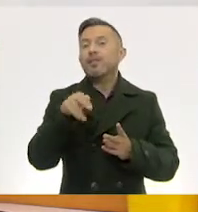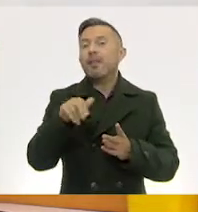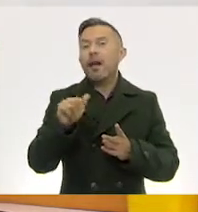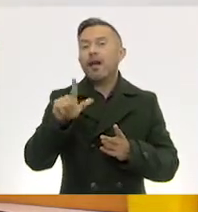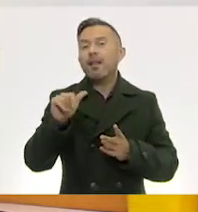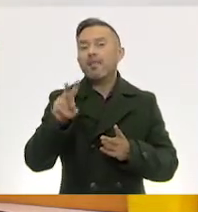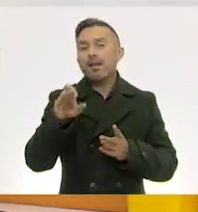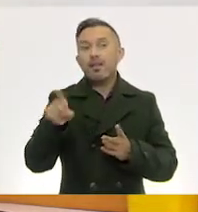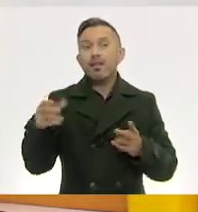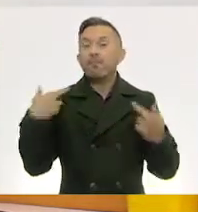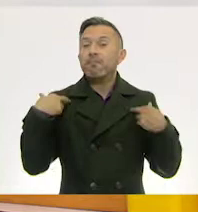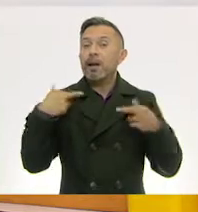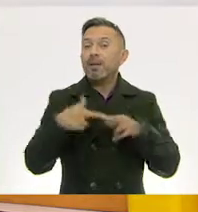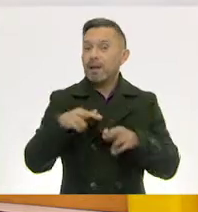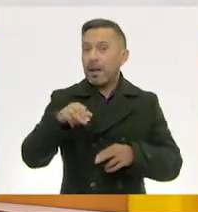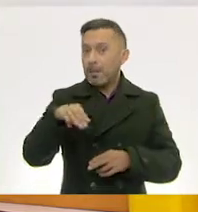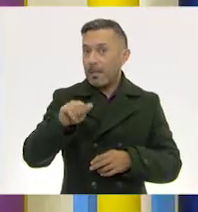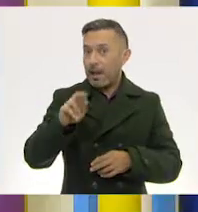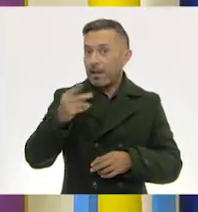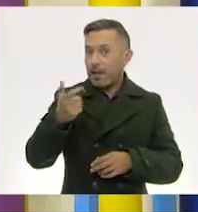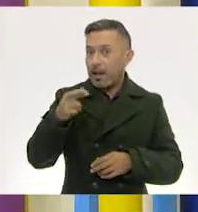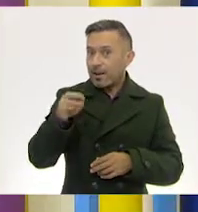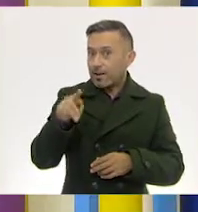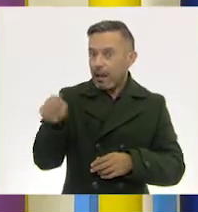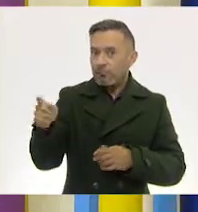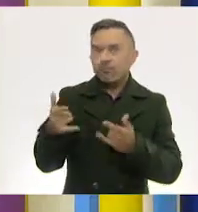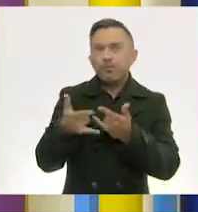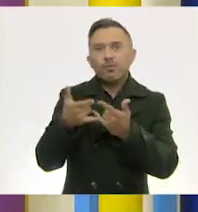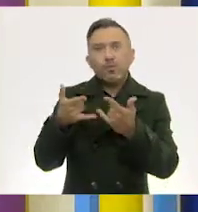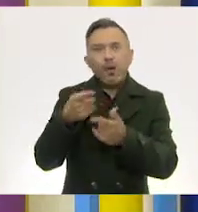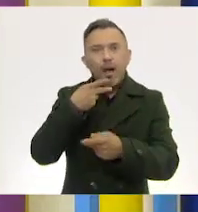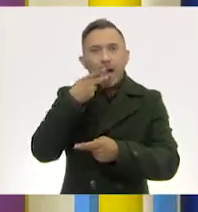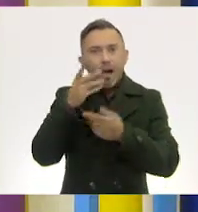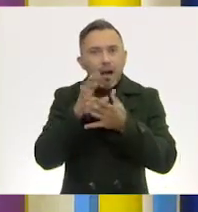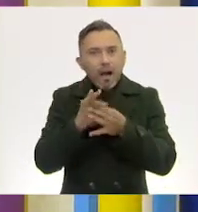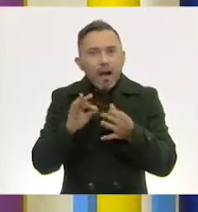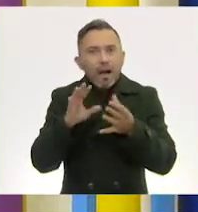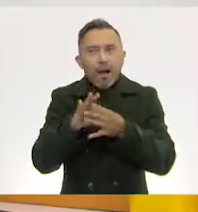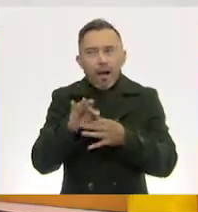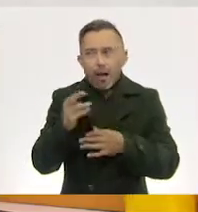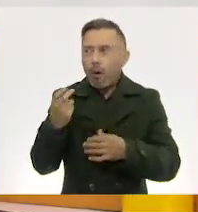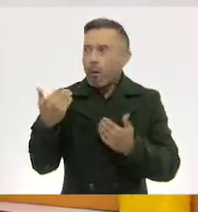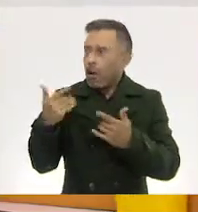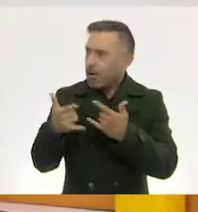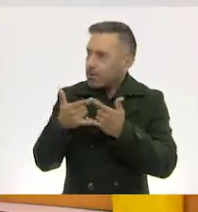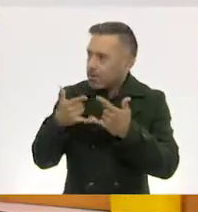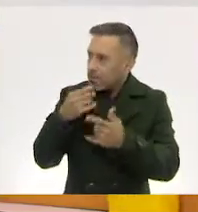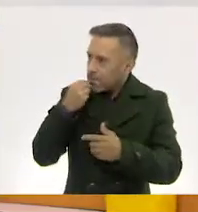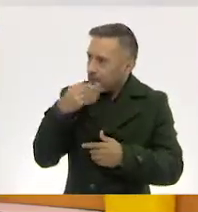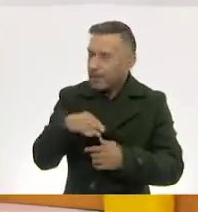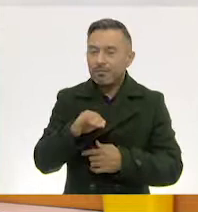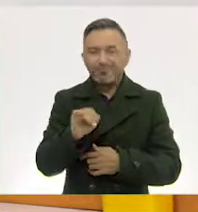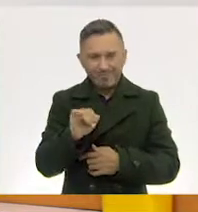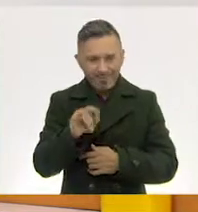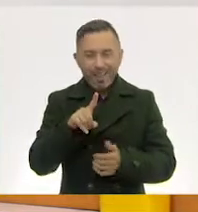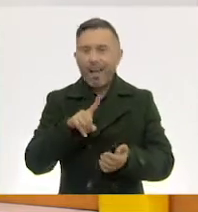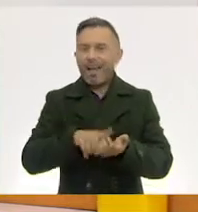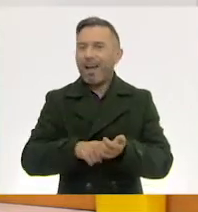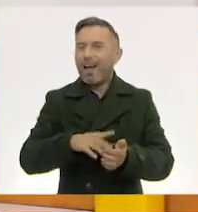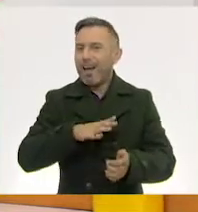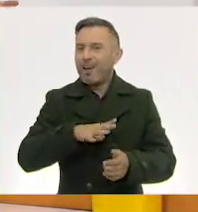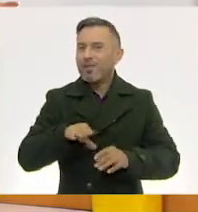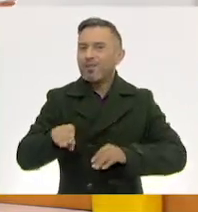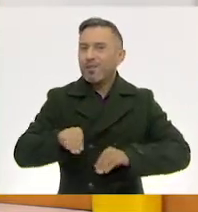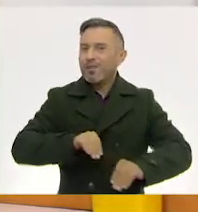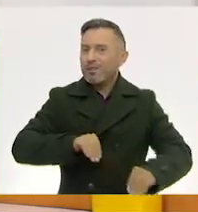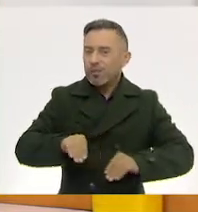maestra Margarita. Ay, pues qué linda historia, la verdad. Sí, y aquí exploramos todos los movimientos, por ejemplo, la